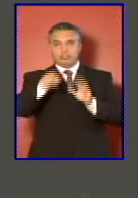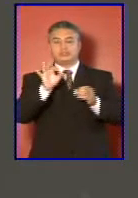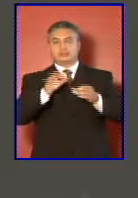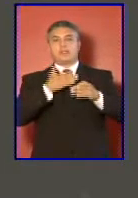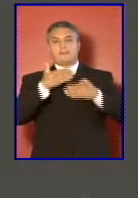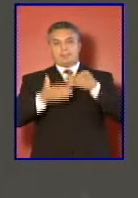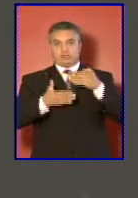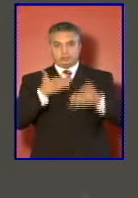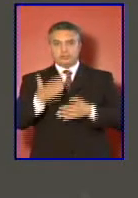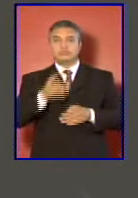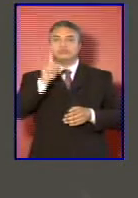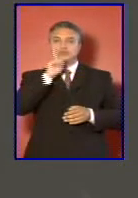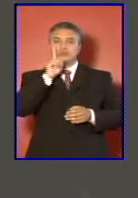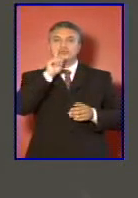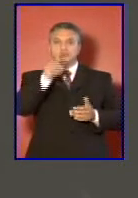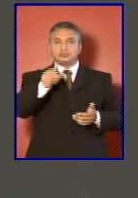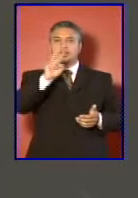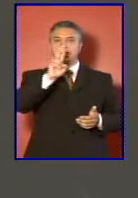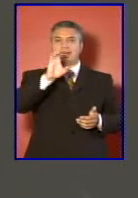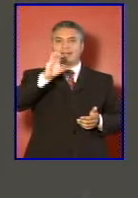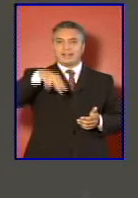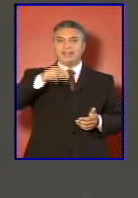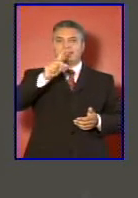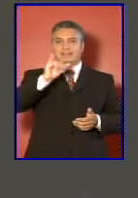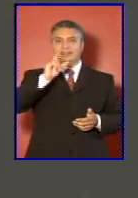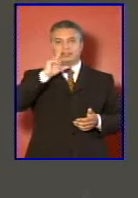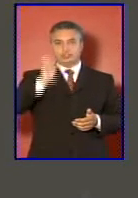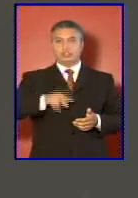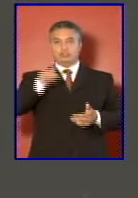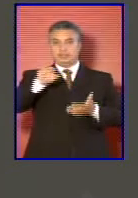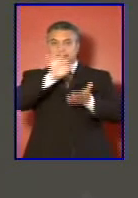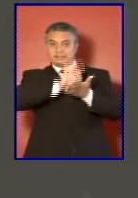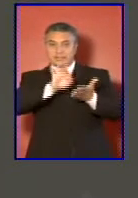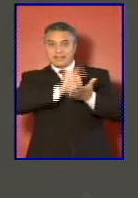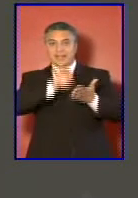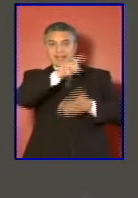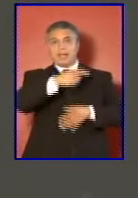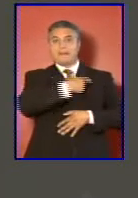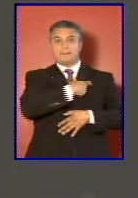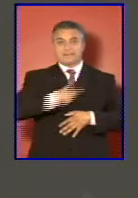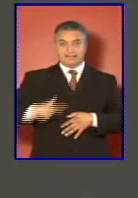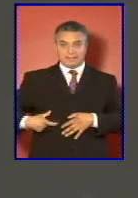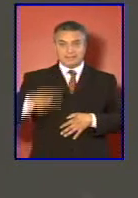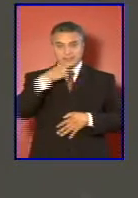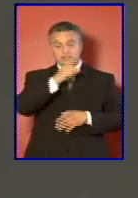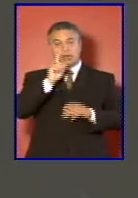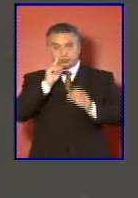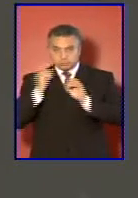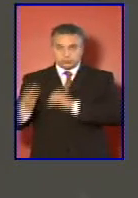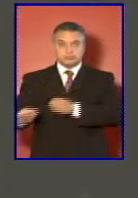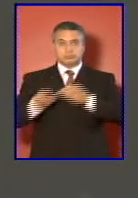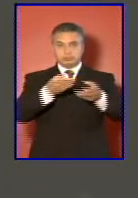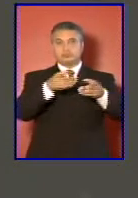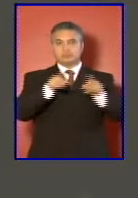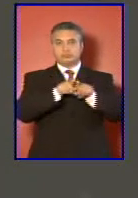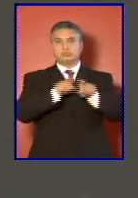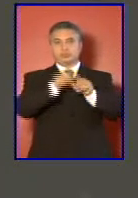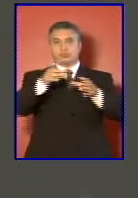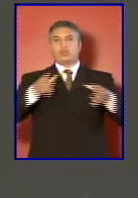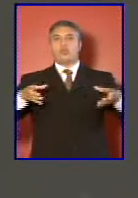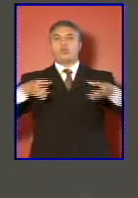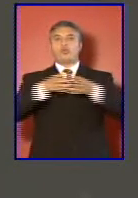y está en revisión en la Secretaría de la Presidencia el reglamento de funcionamiento de la Junta de